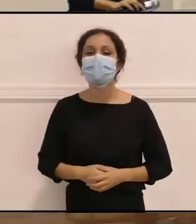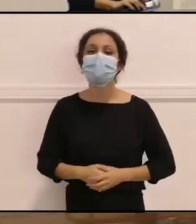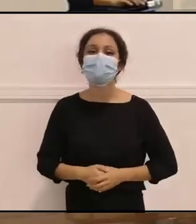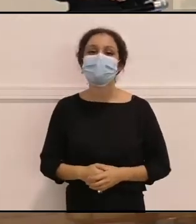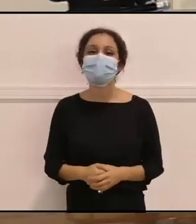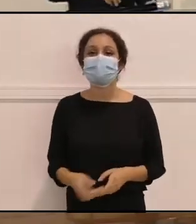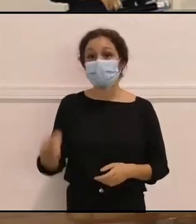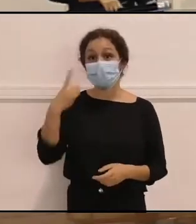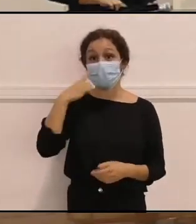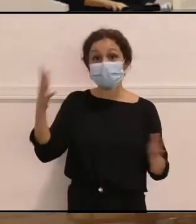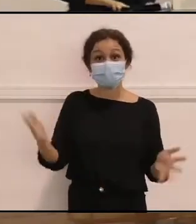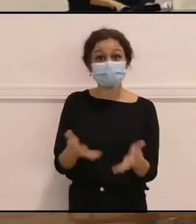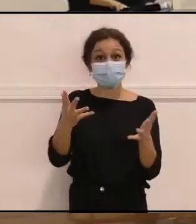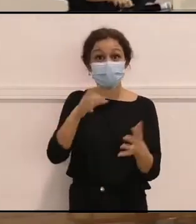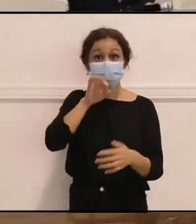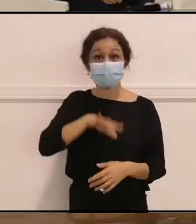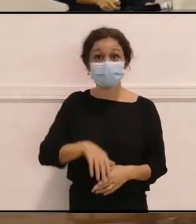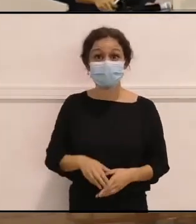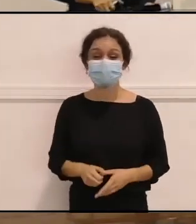A ver quién se anima.